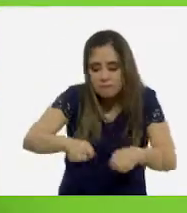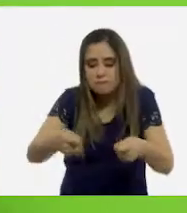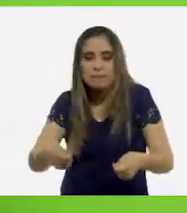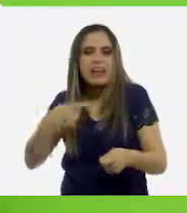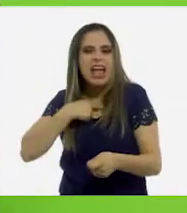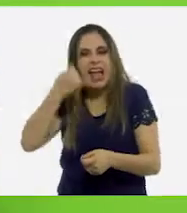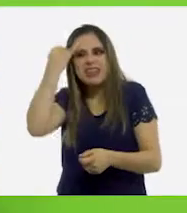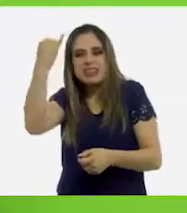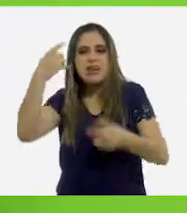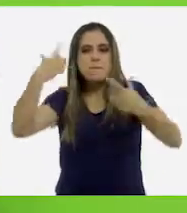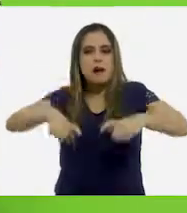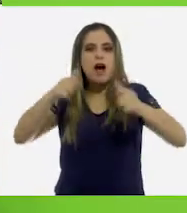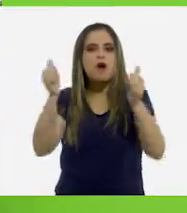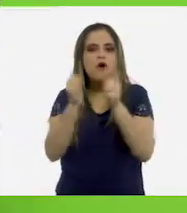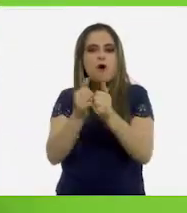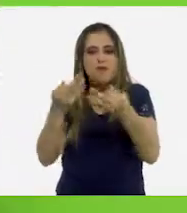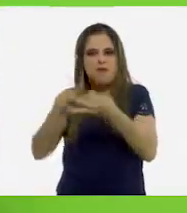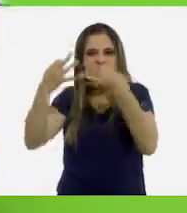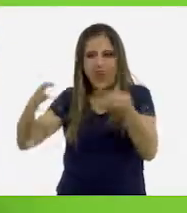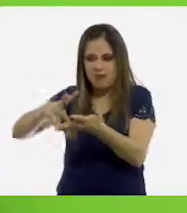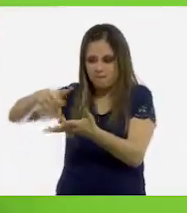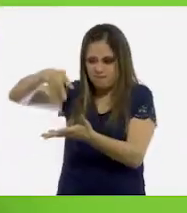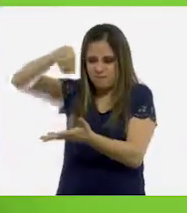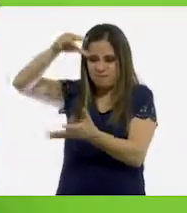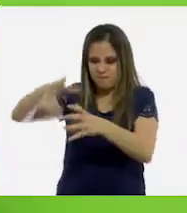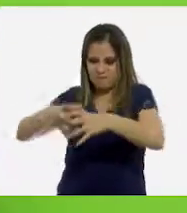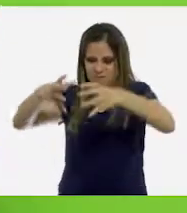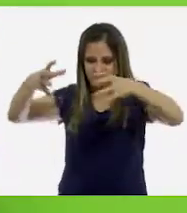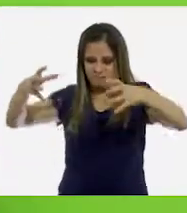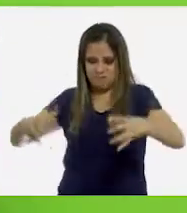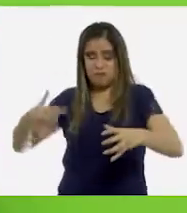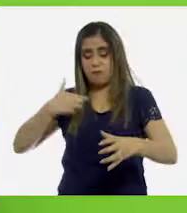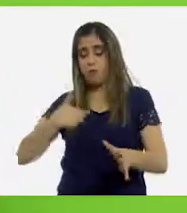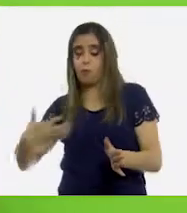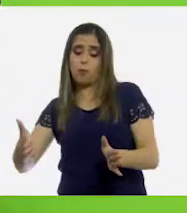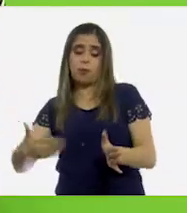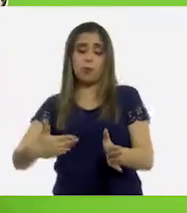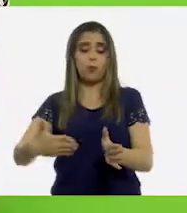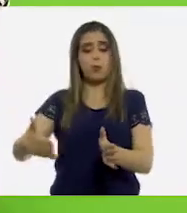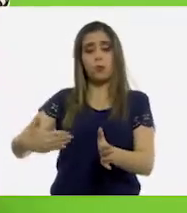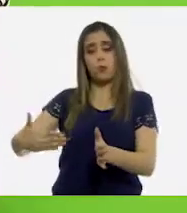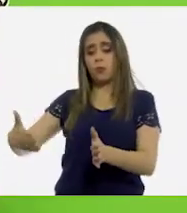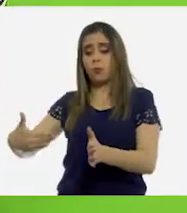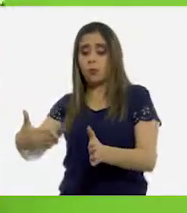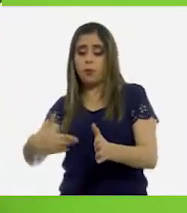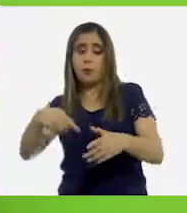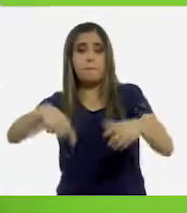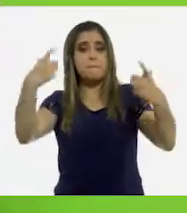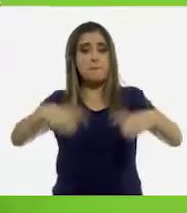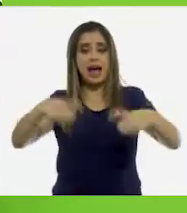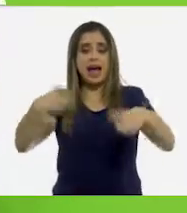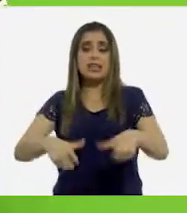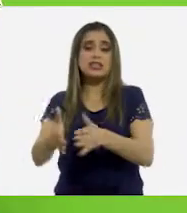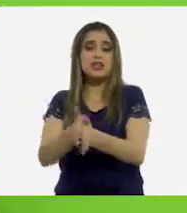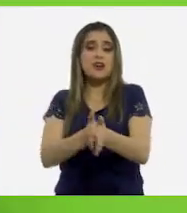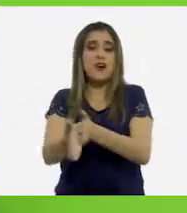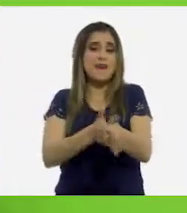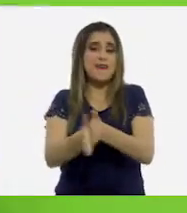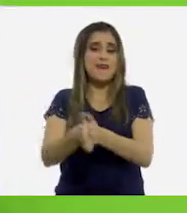pasteles con lodo, imaginando que era una gran cocinera y que los pasteles eran de chocolate.